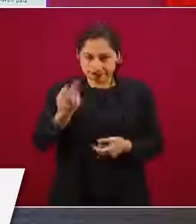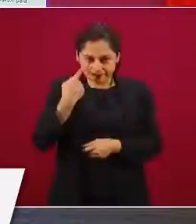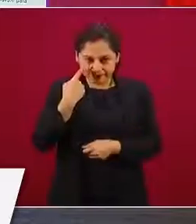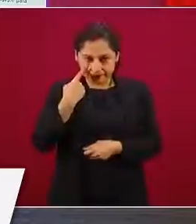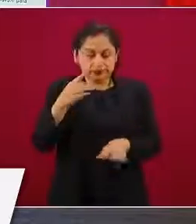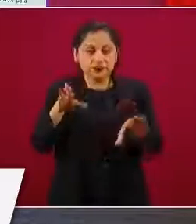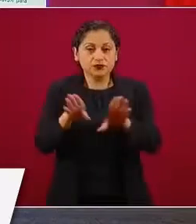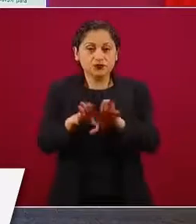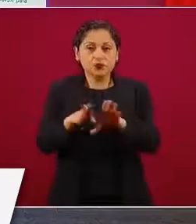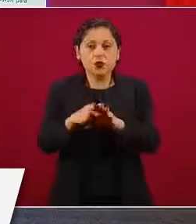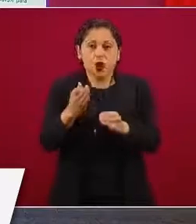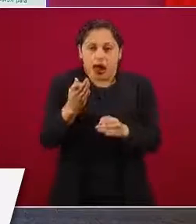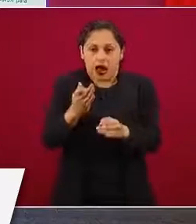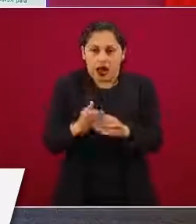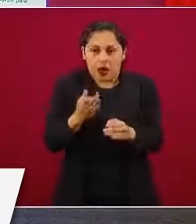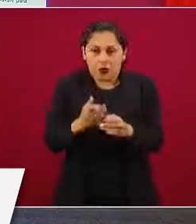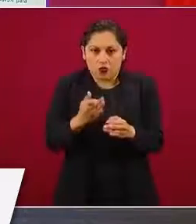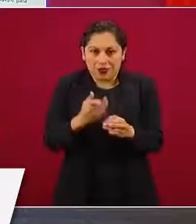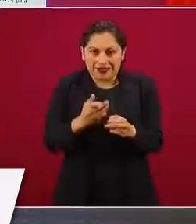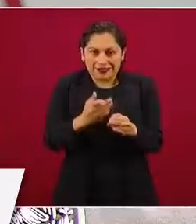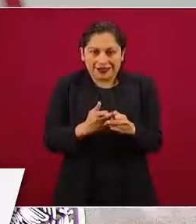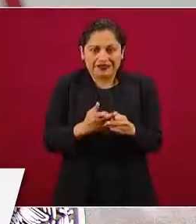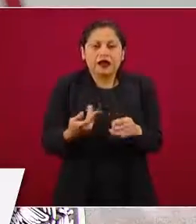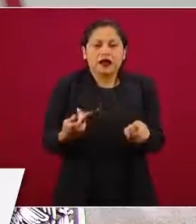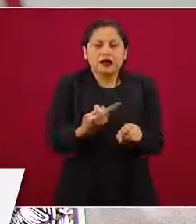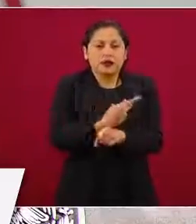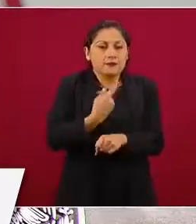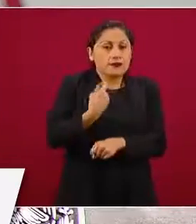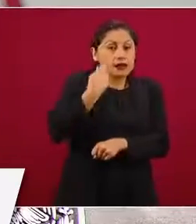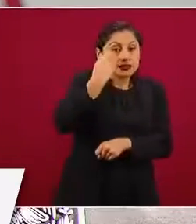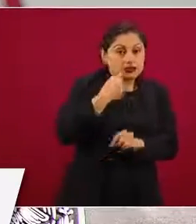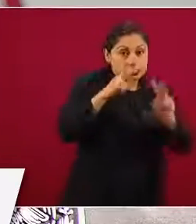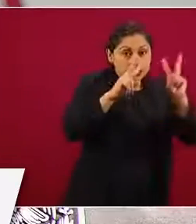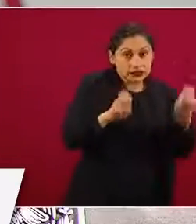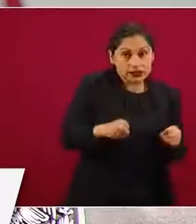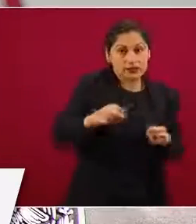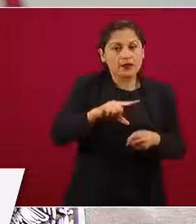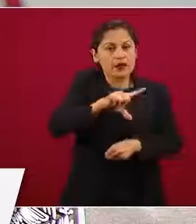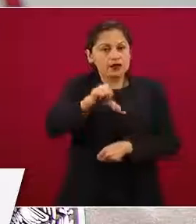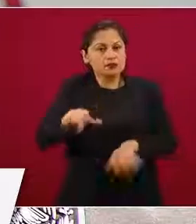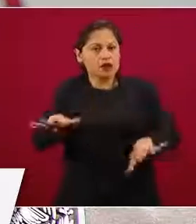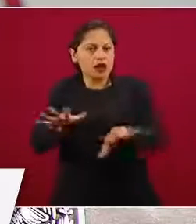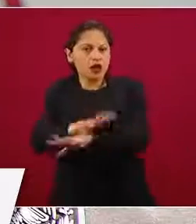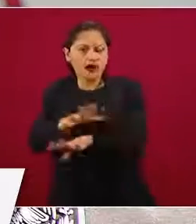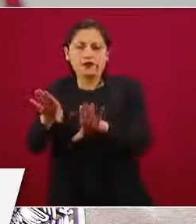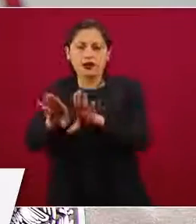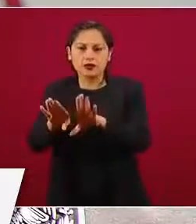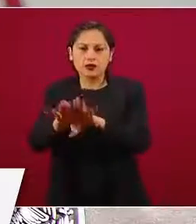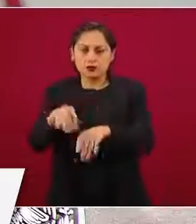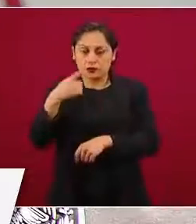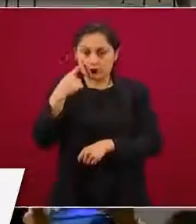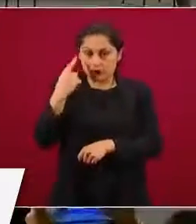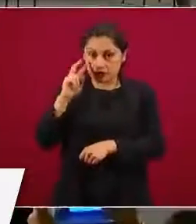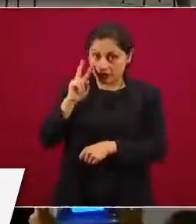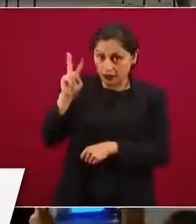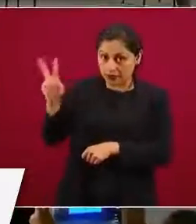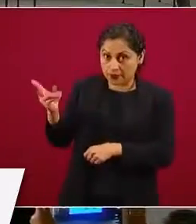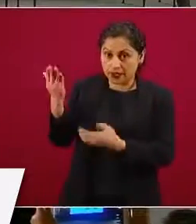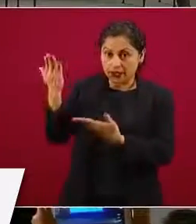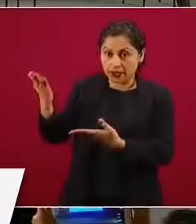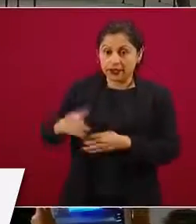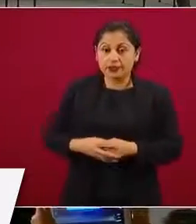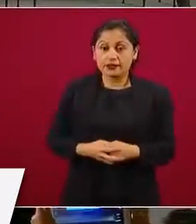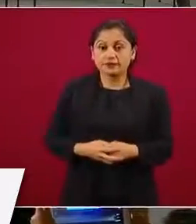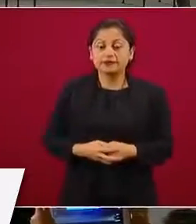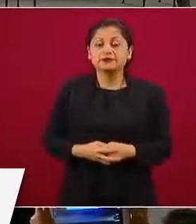¿Cómo está el sistema actual y cómo será el sistema? Como pueden ver, hay tres partes que componen la